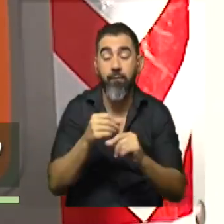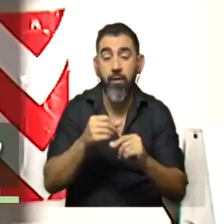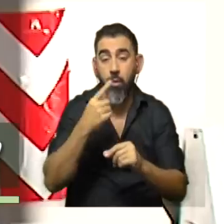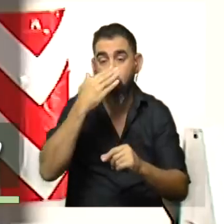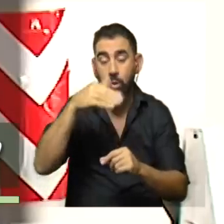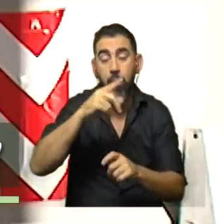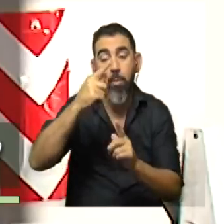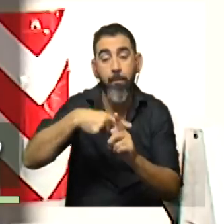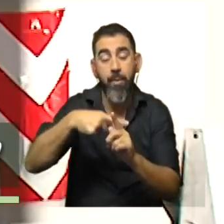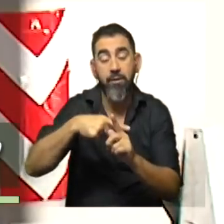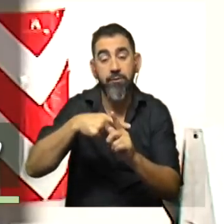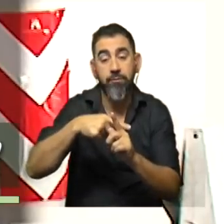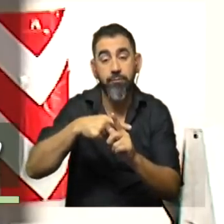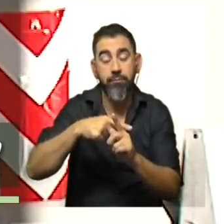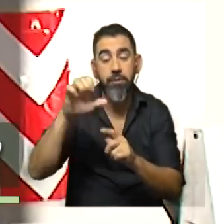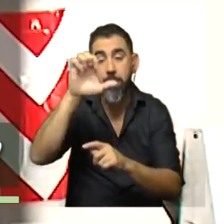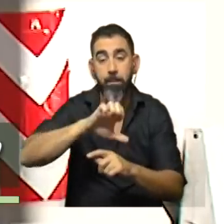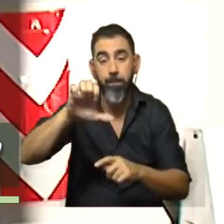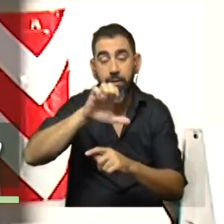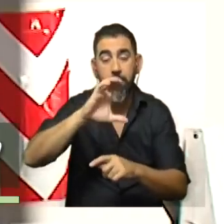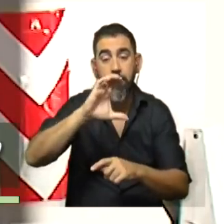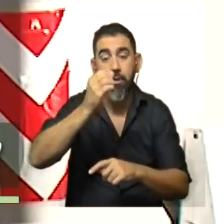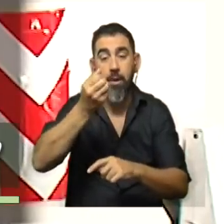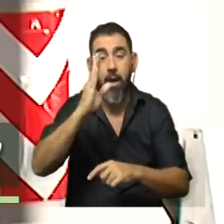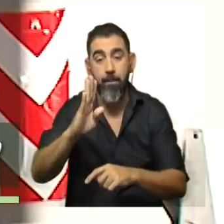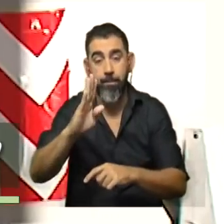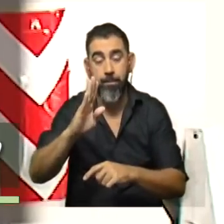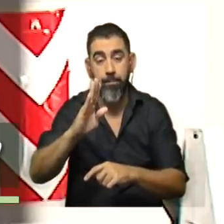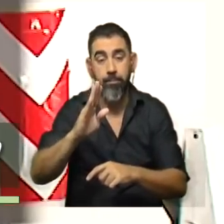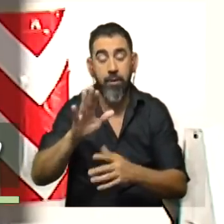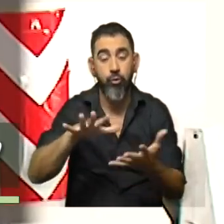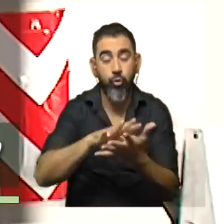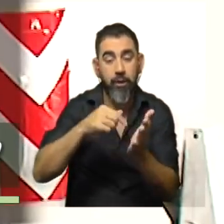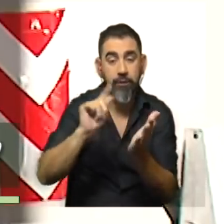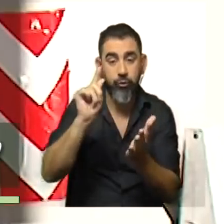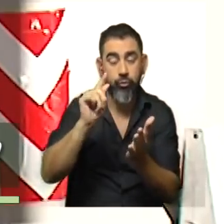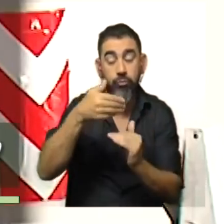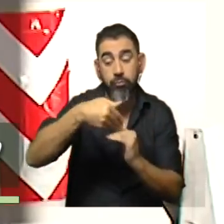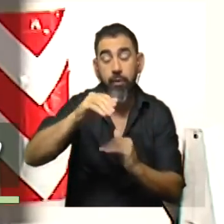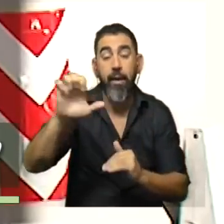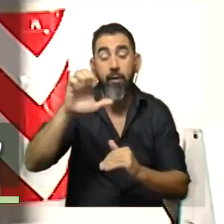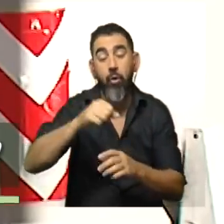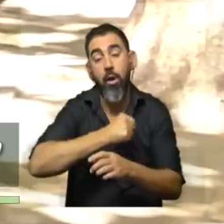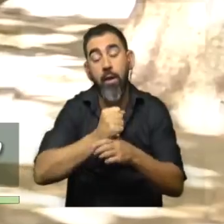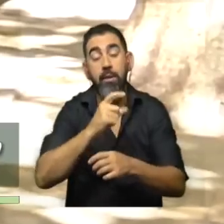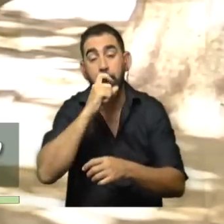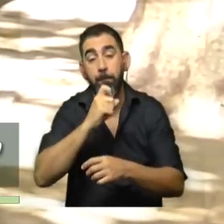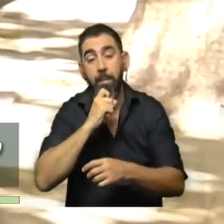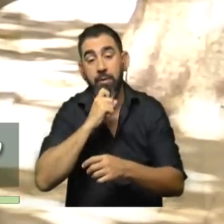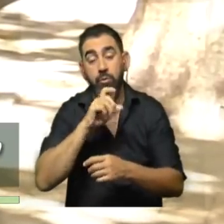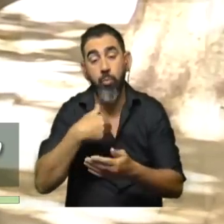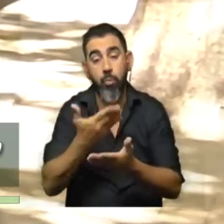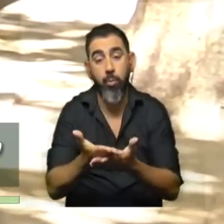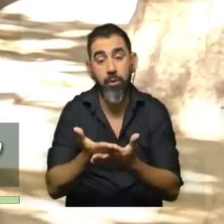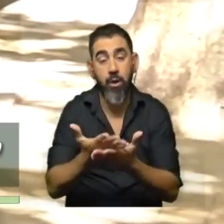mes de la licitación que tenía la empresa CAP de toda la zona centro. A partir de enero hasta marzo lo que planteó la Intendencia